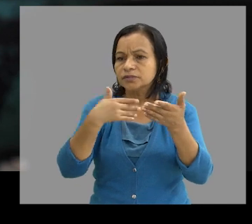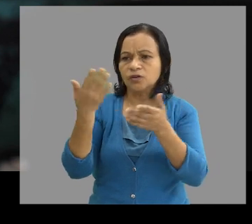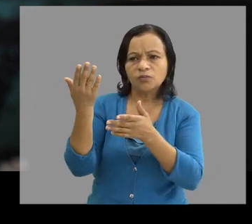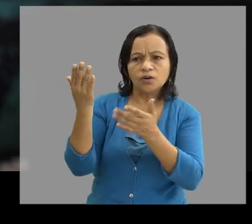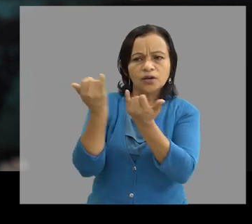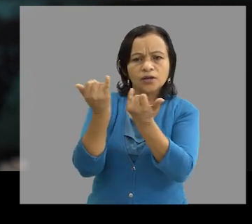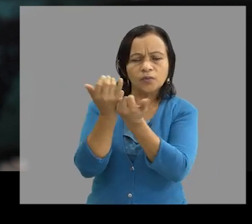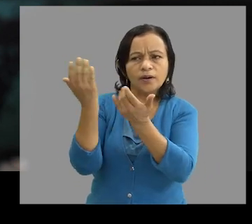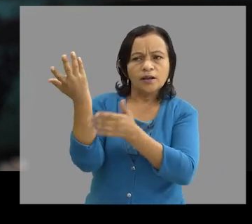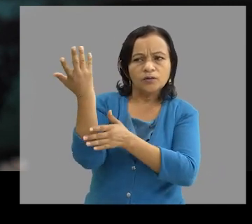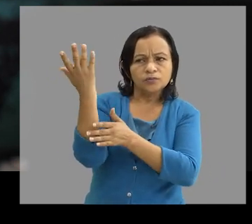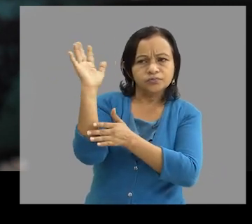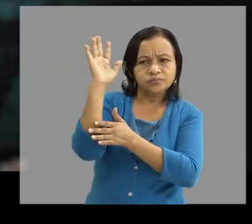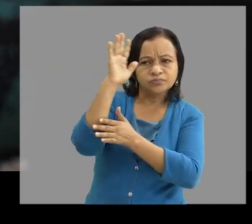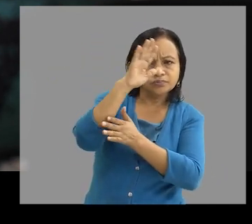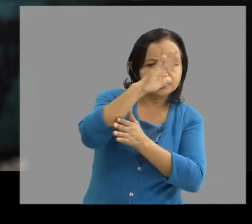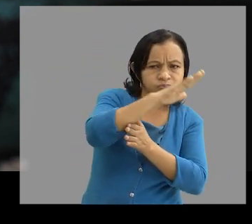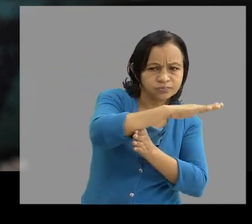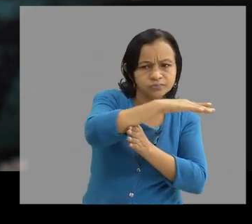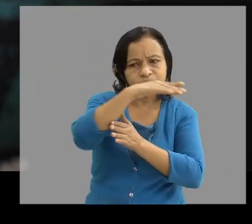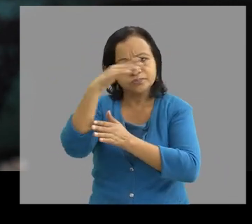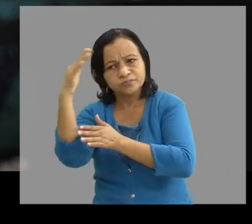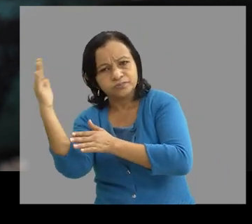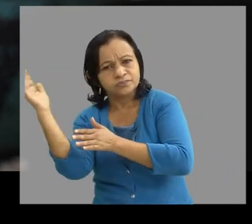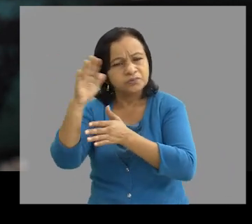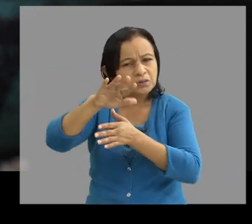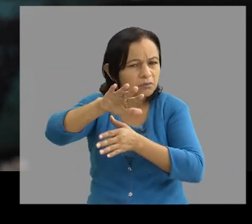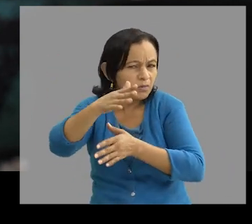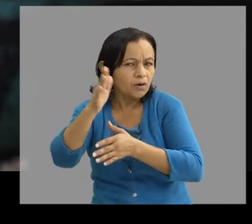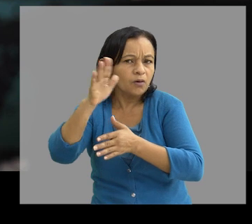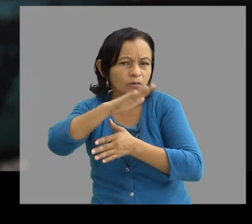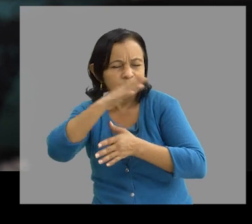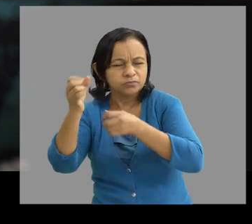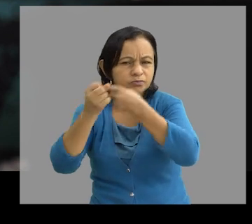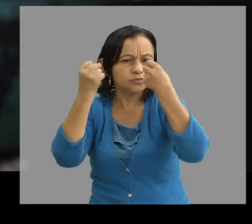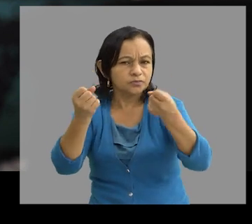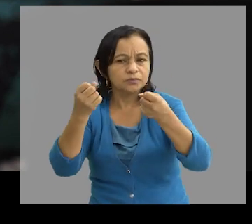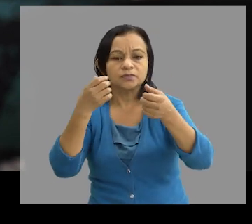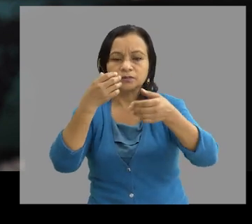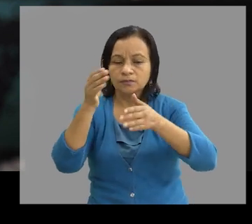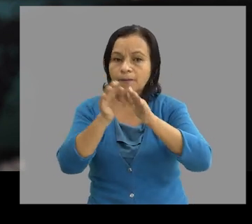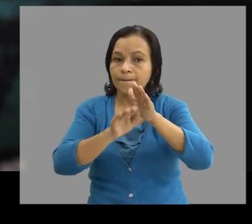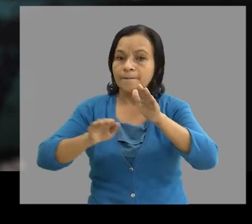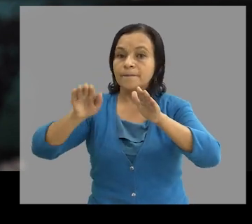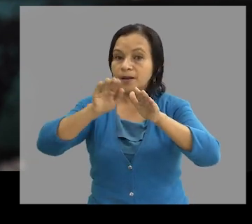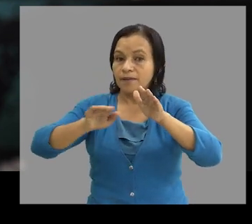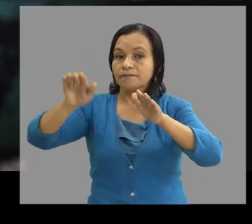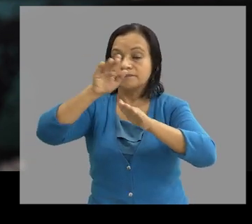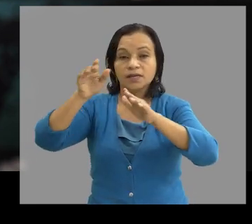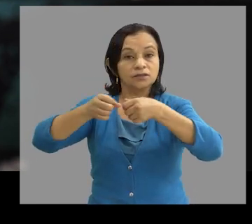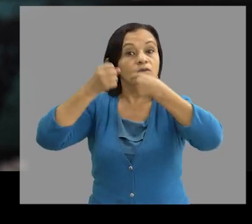intensidad que estamos registrando los vientos También que en los últimos años se ha venido reflejando un aumento de la